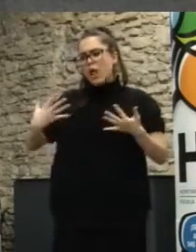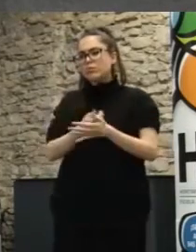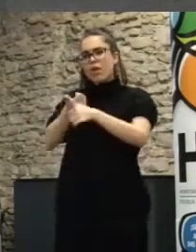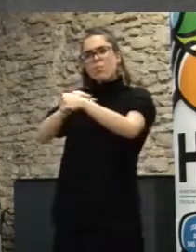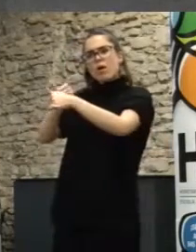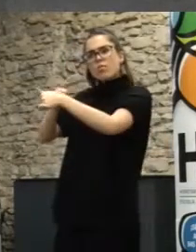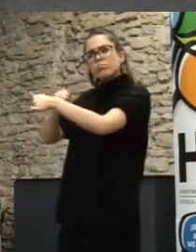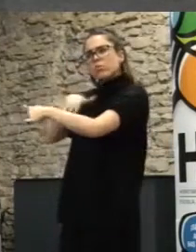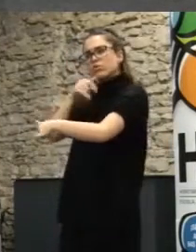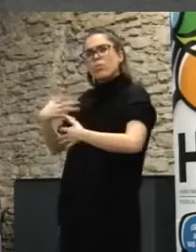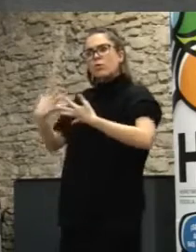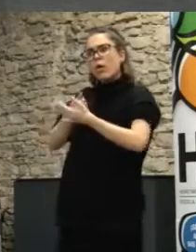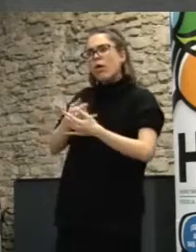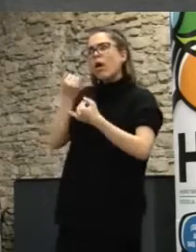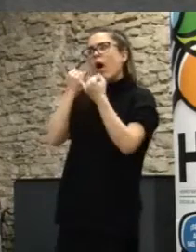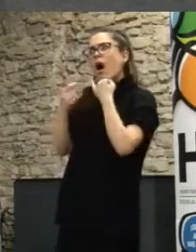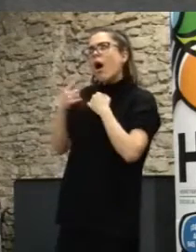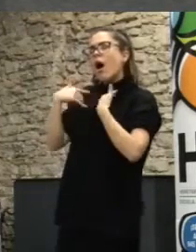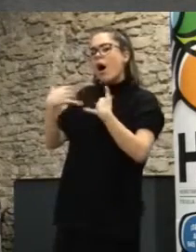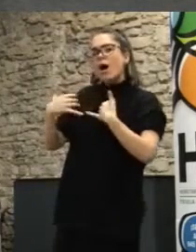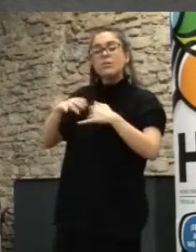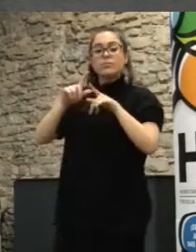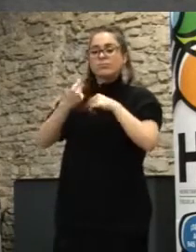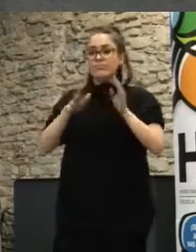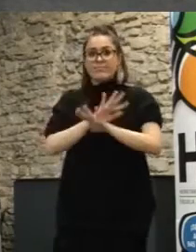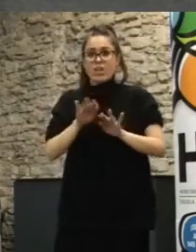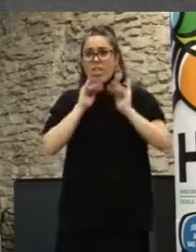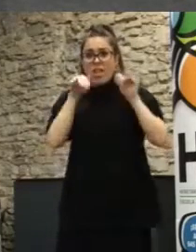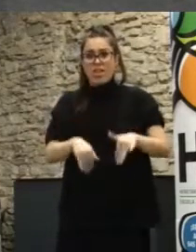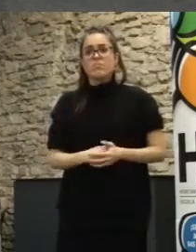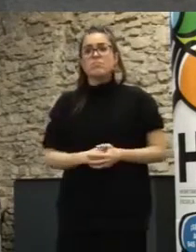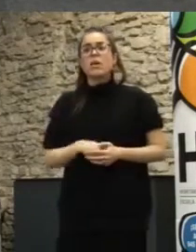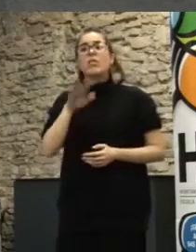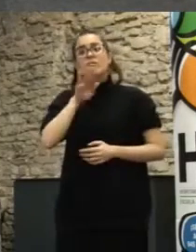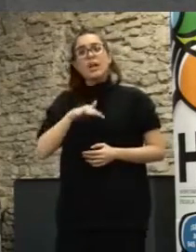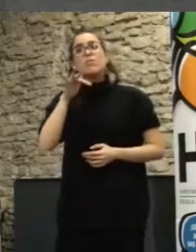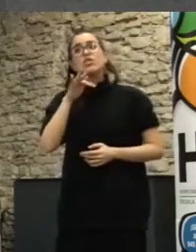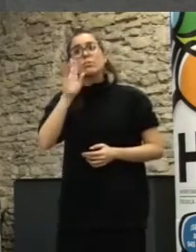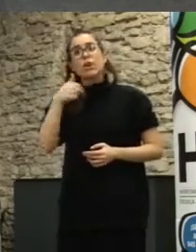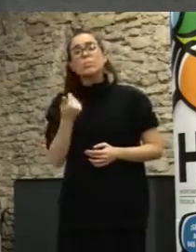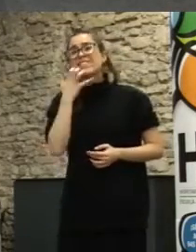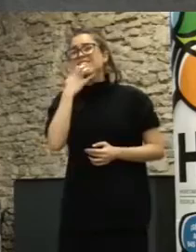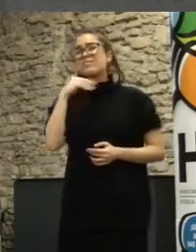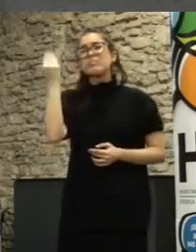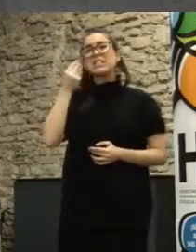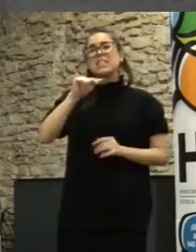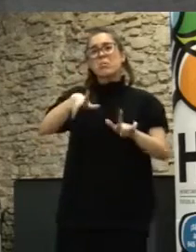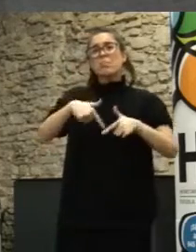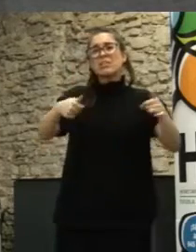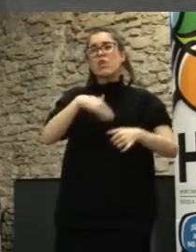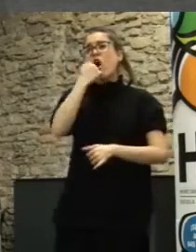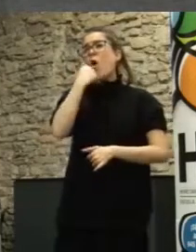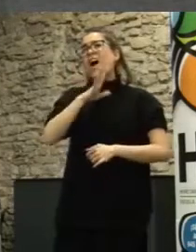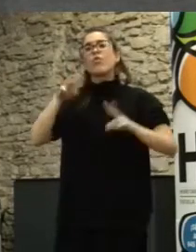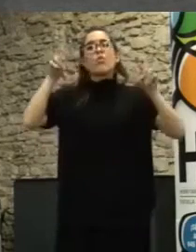bueno pues vamos a ajustar las expectativas yo creo que era una buena medida pero si crees que una plataforma o que algo en un